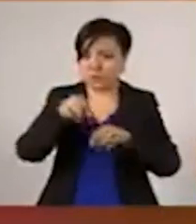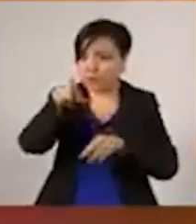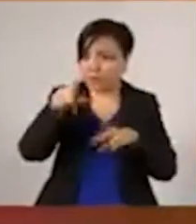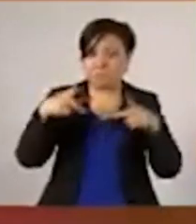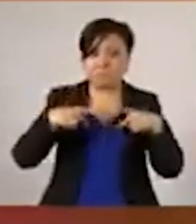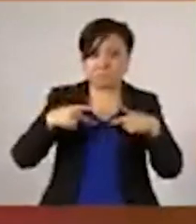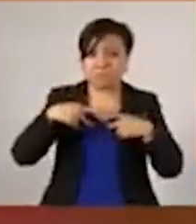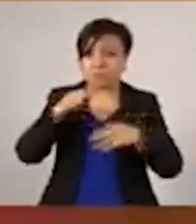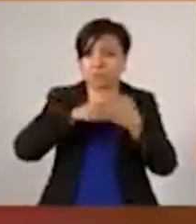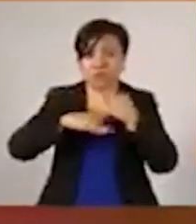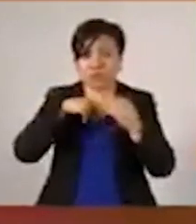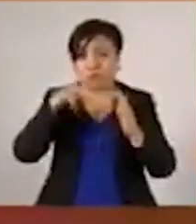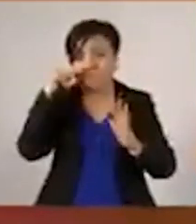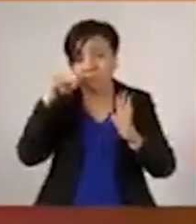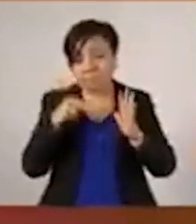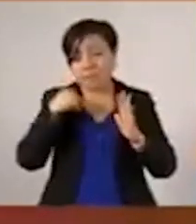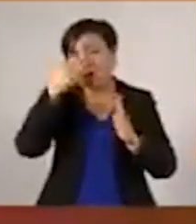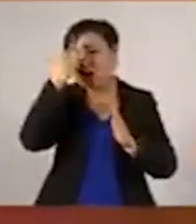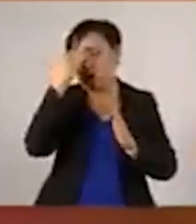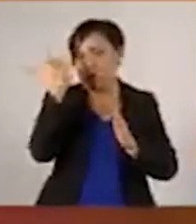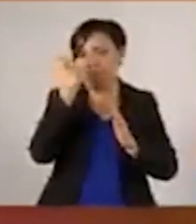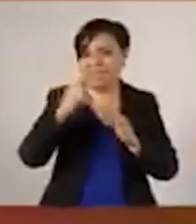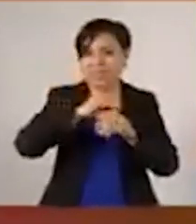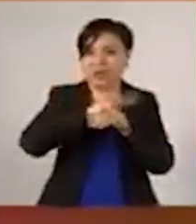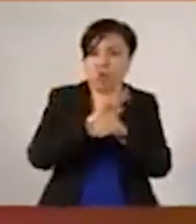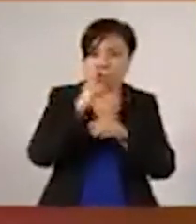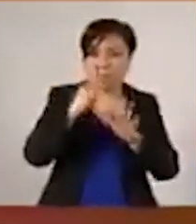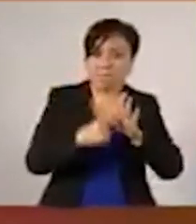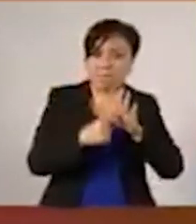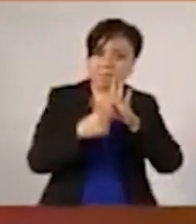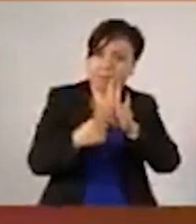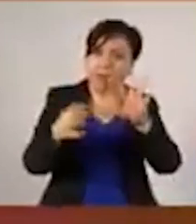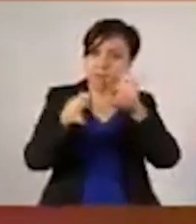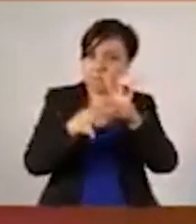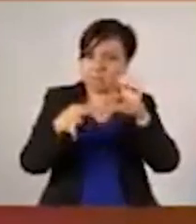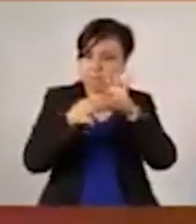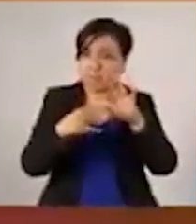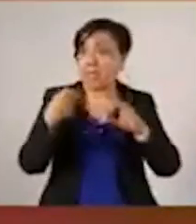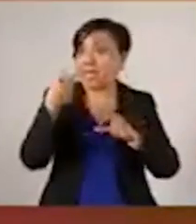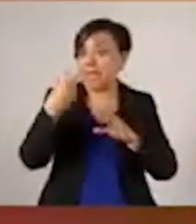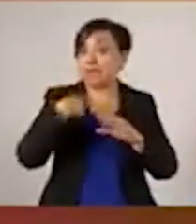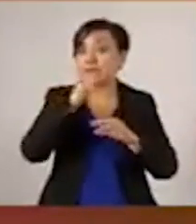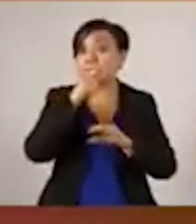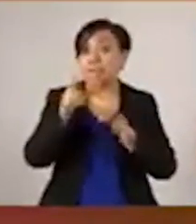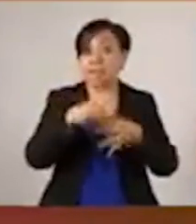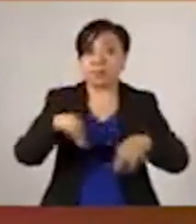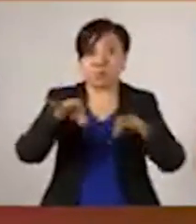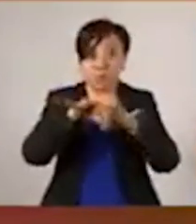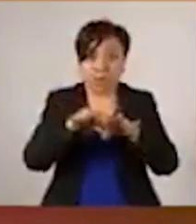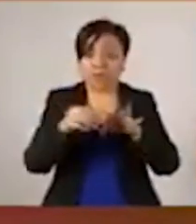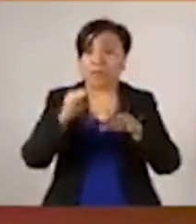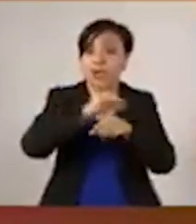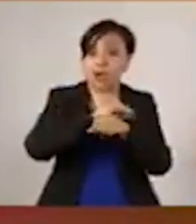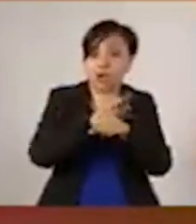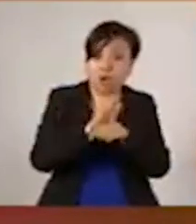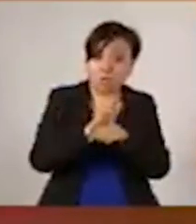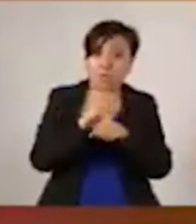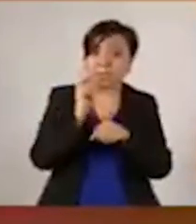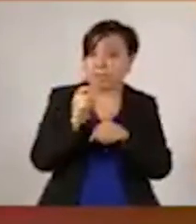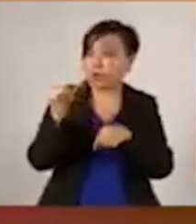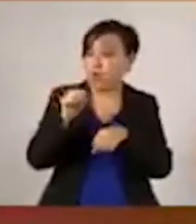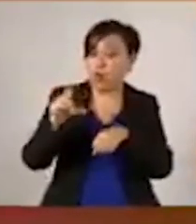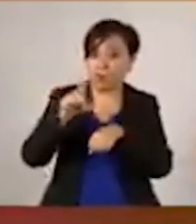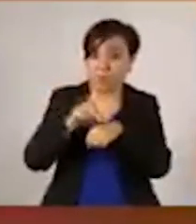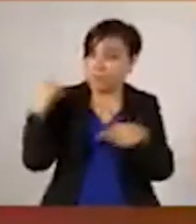qué es lo que se ha hecho y en base a eso también tomando en cuenta, claro, que la pandemia que el día de hoy